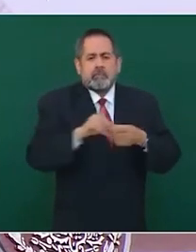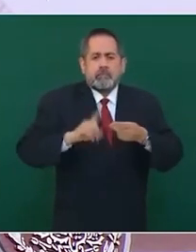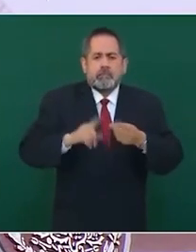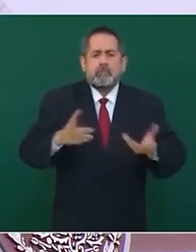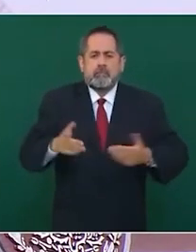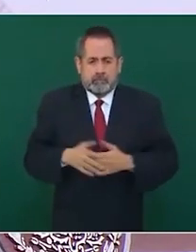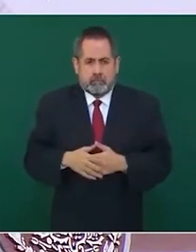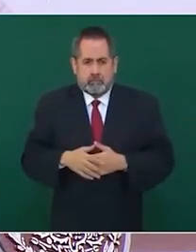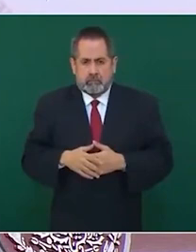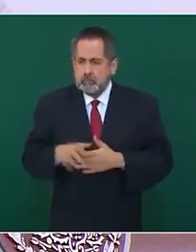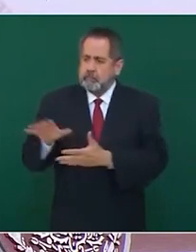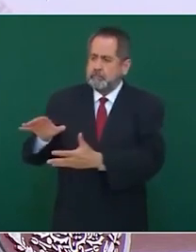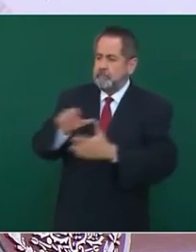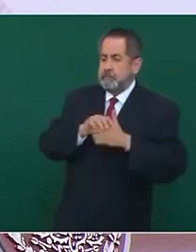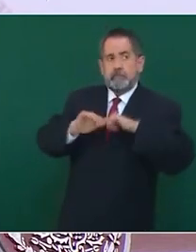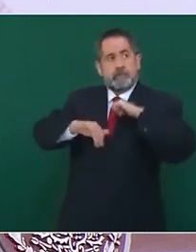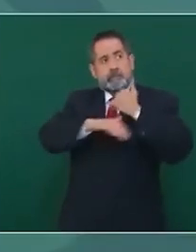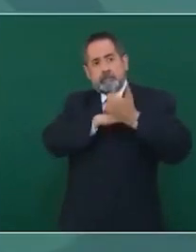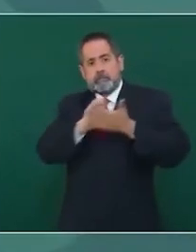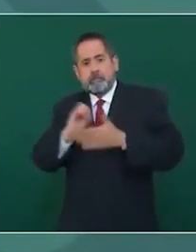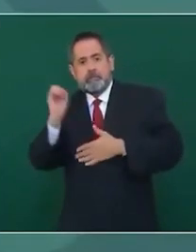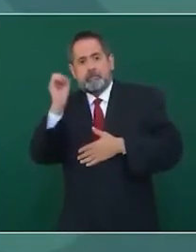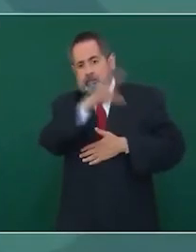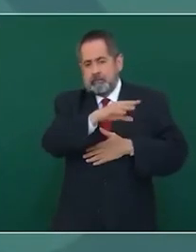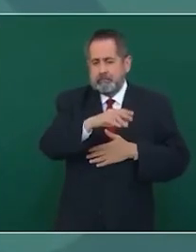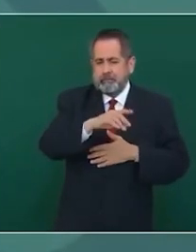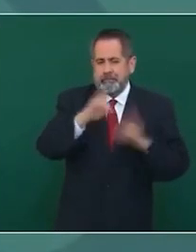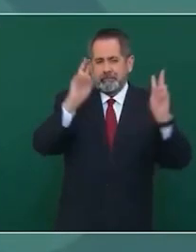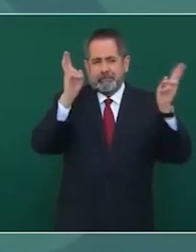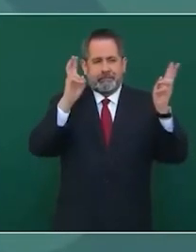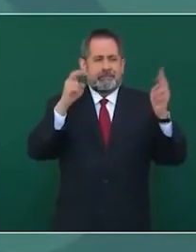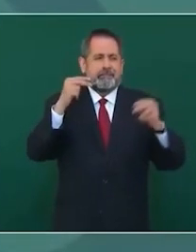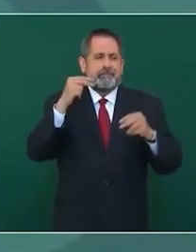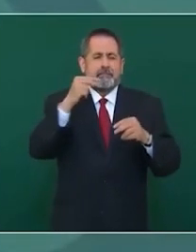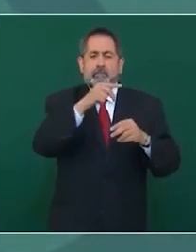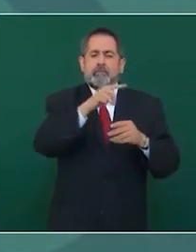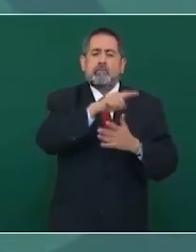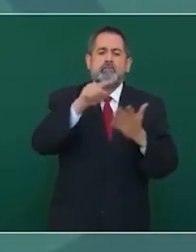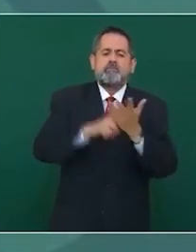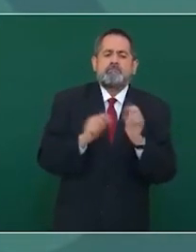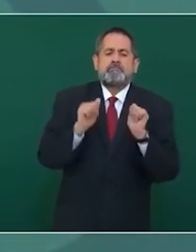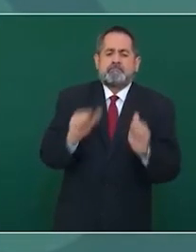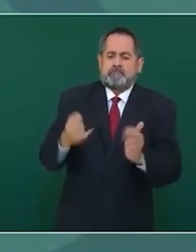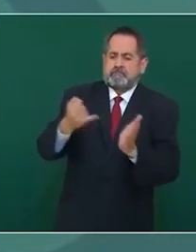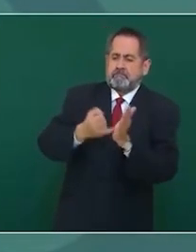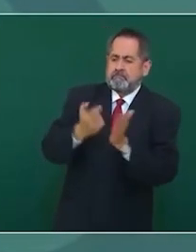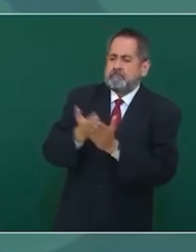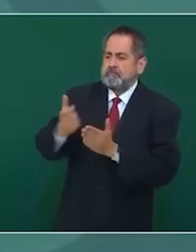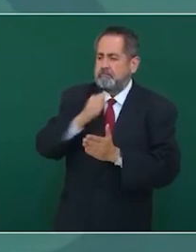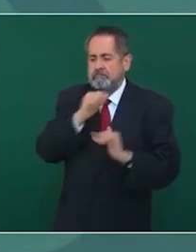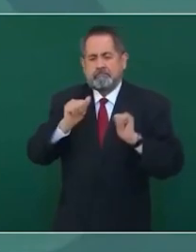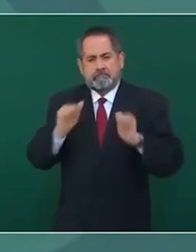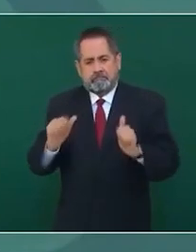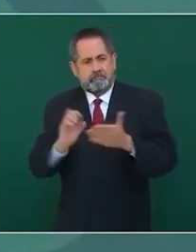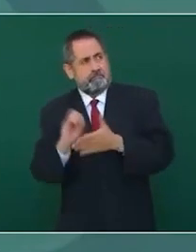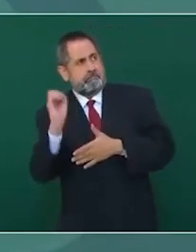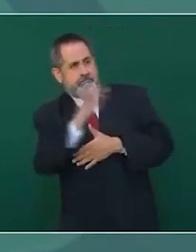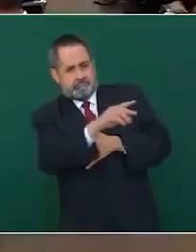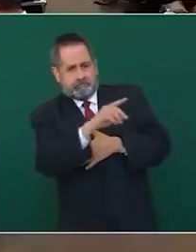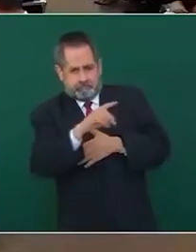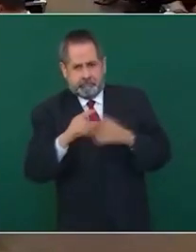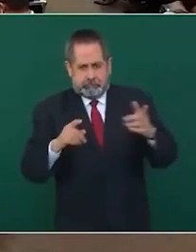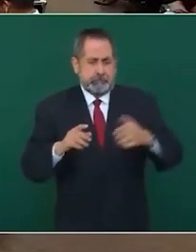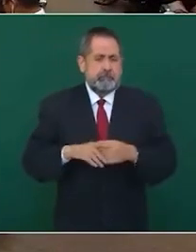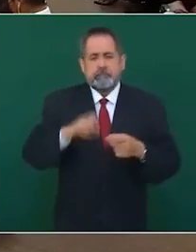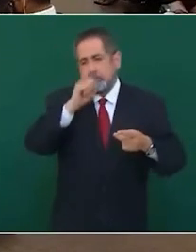el llevar a guardar el dinero a los llamados paraísos fiscales, y desde luego que también hay fondos